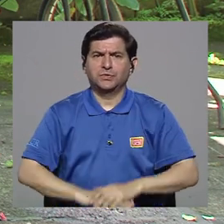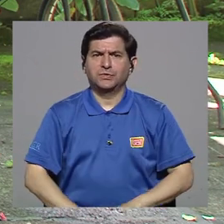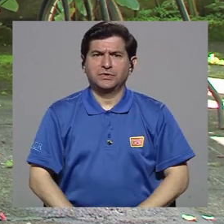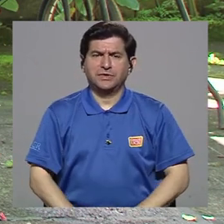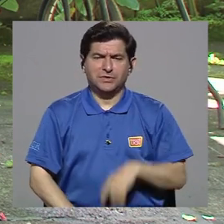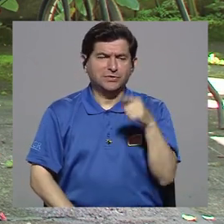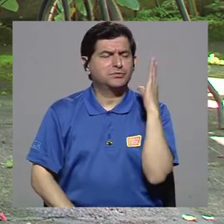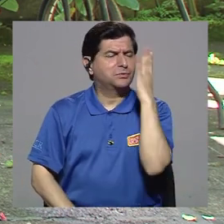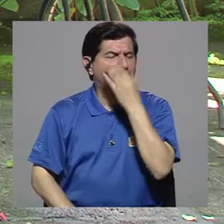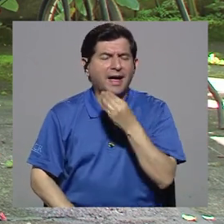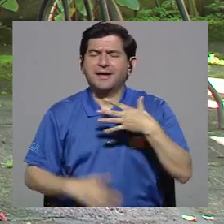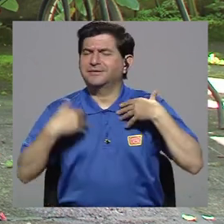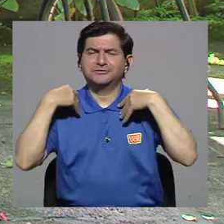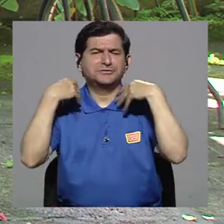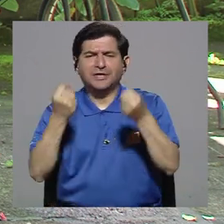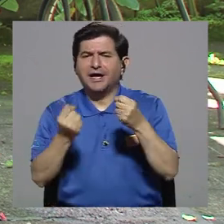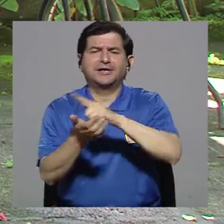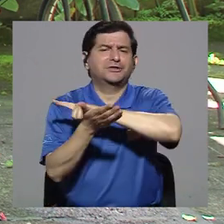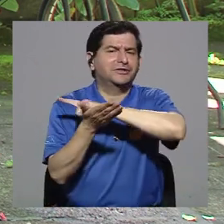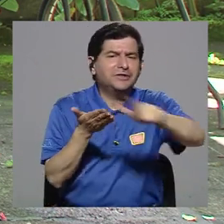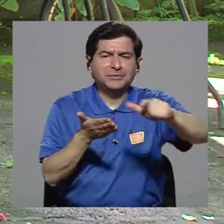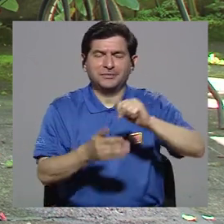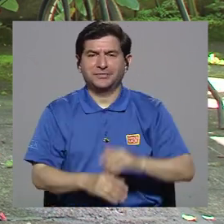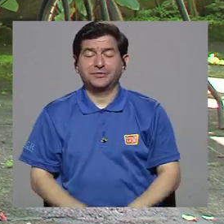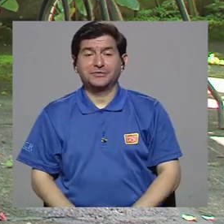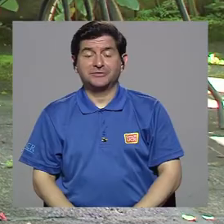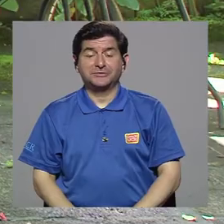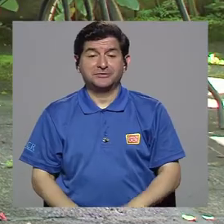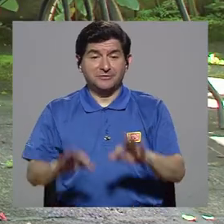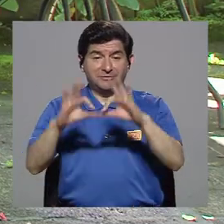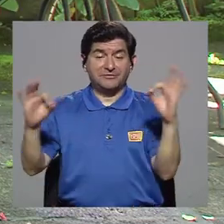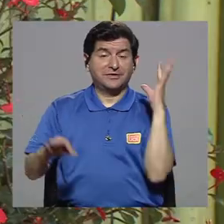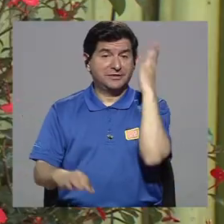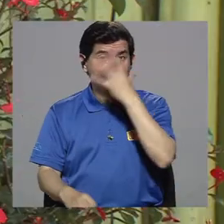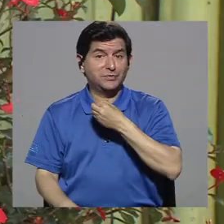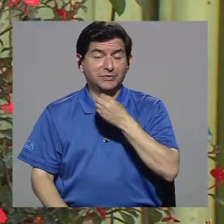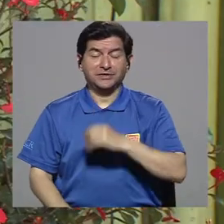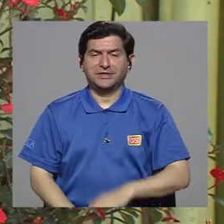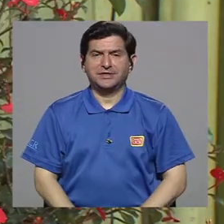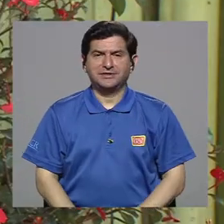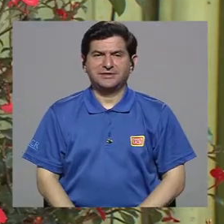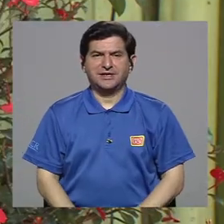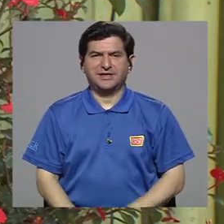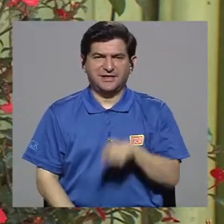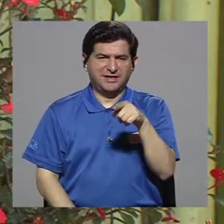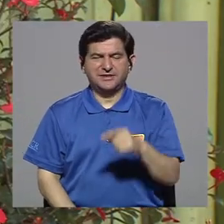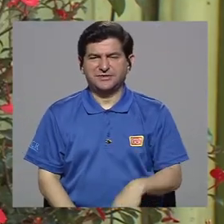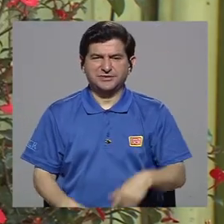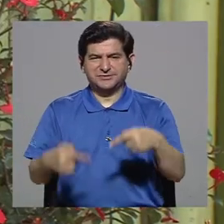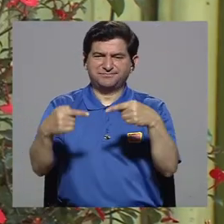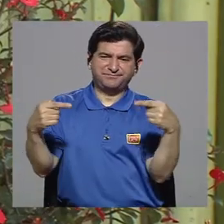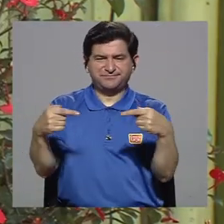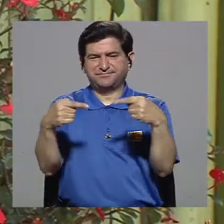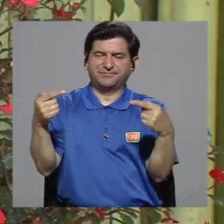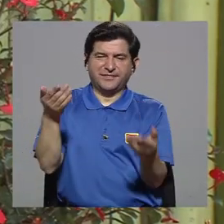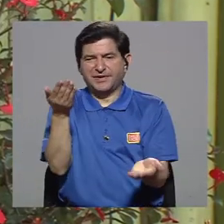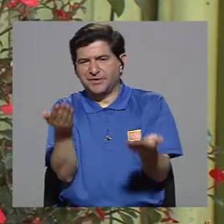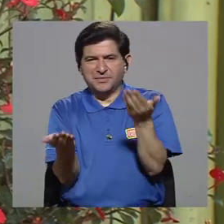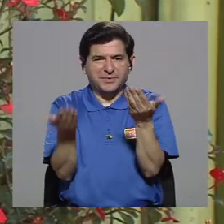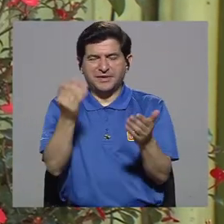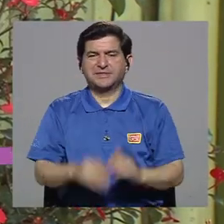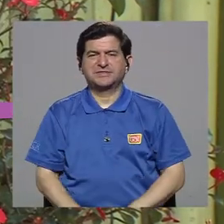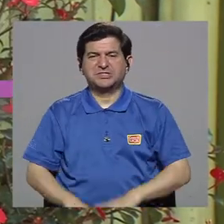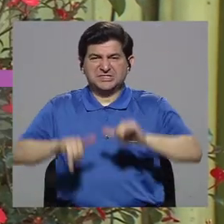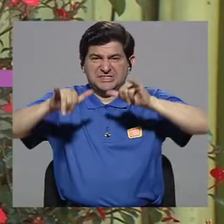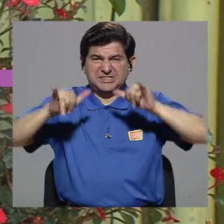bellos, saludables, limpios. ¿Qué frase más linda? Porque contrasta lo